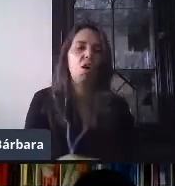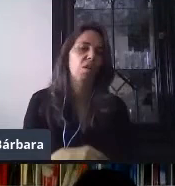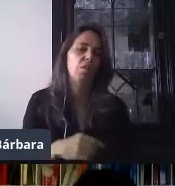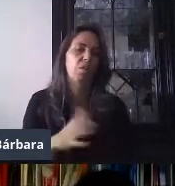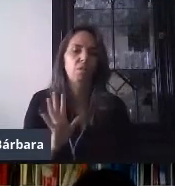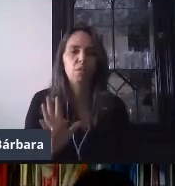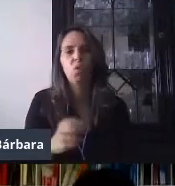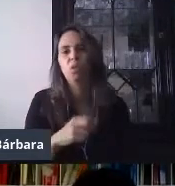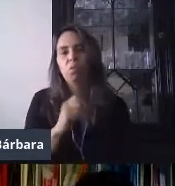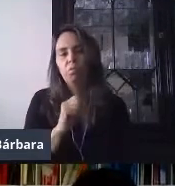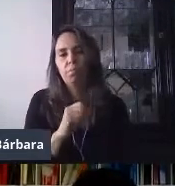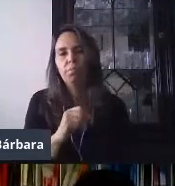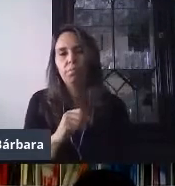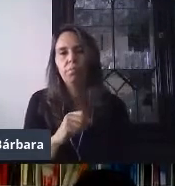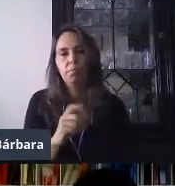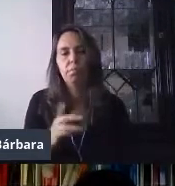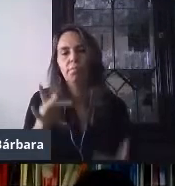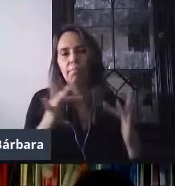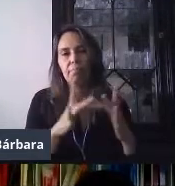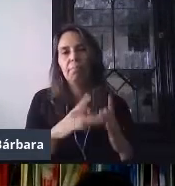del enlace.